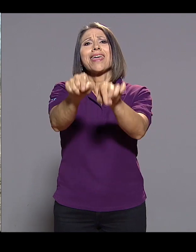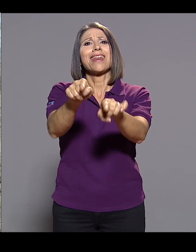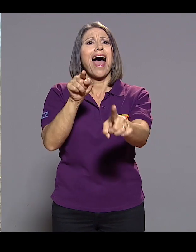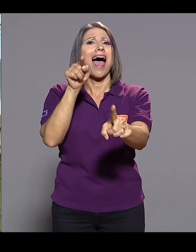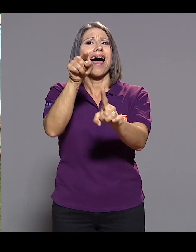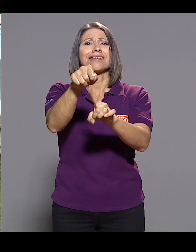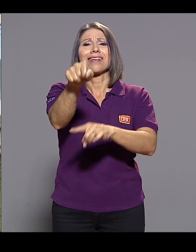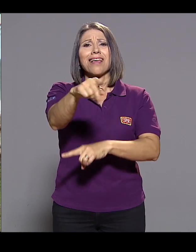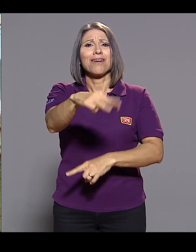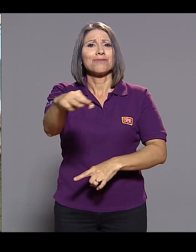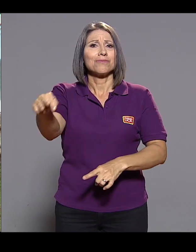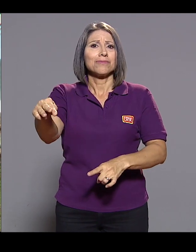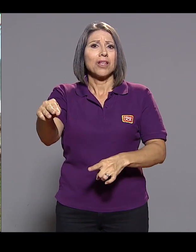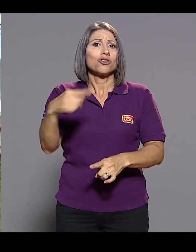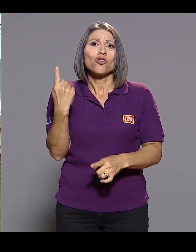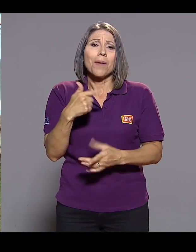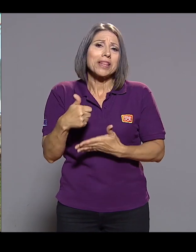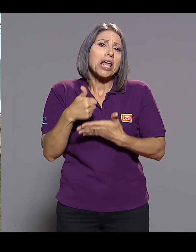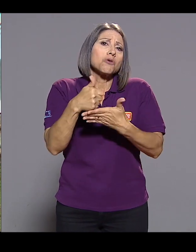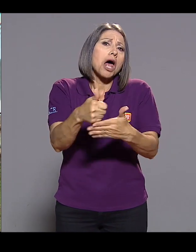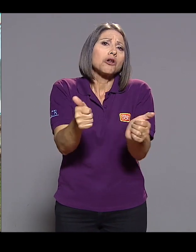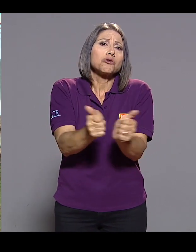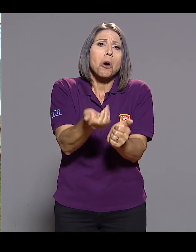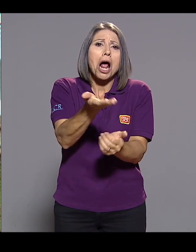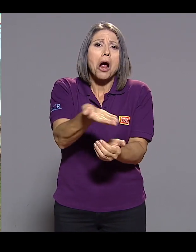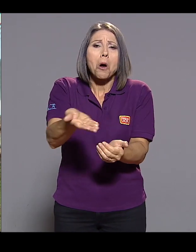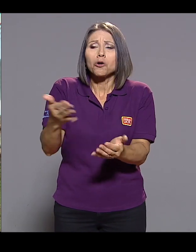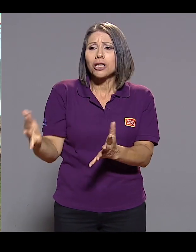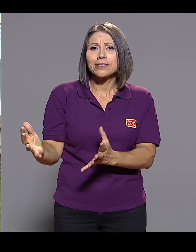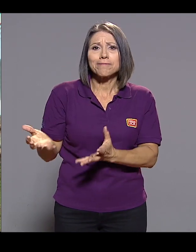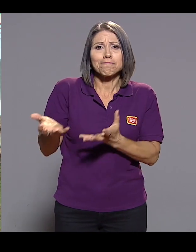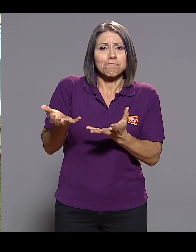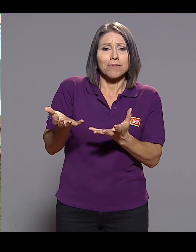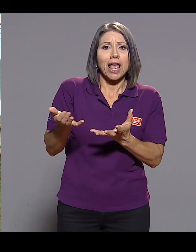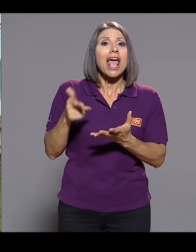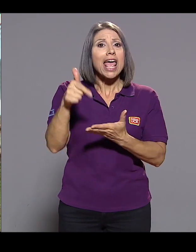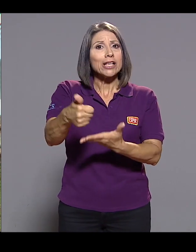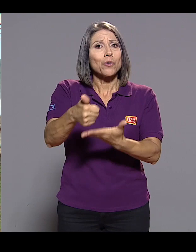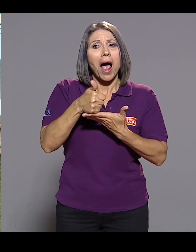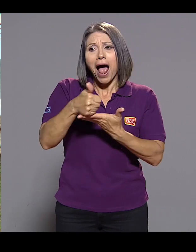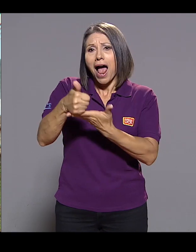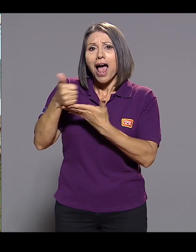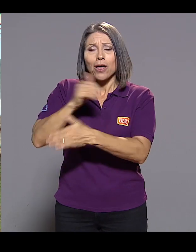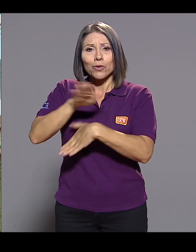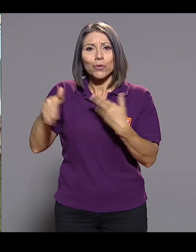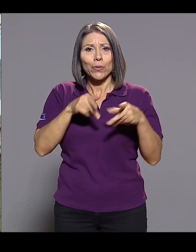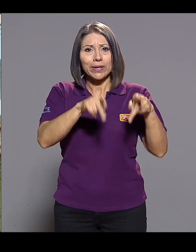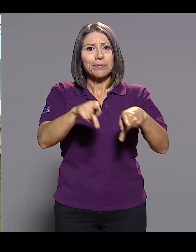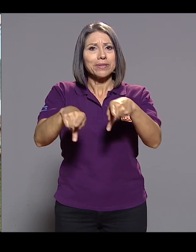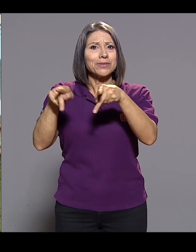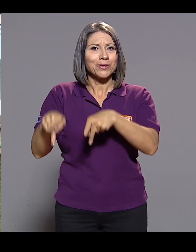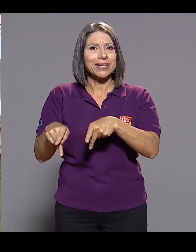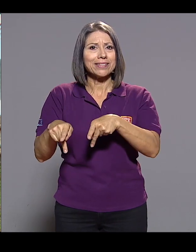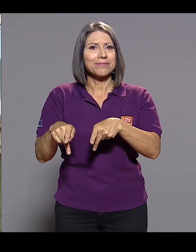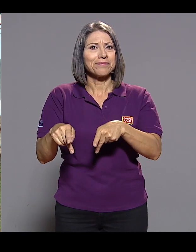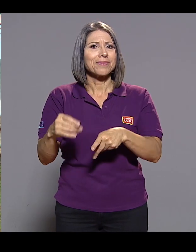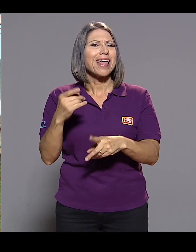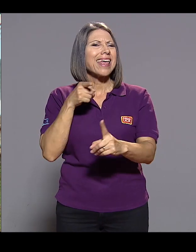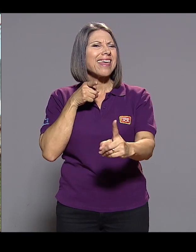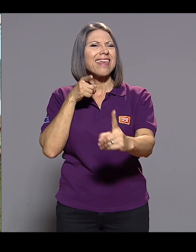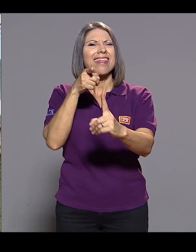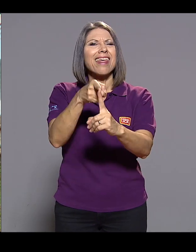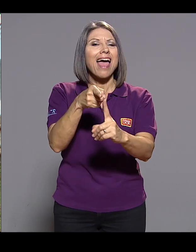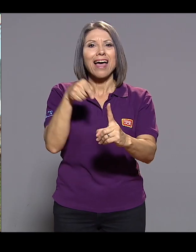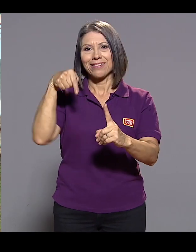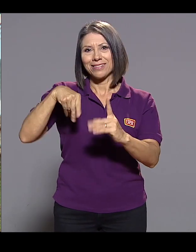más ayudarle a cargar la tabla o el waveski o su equipo, ¿verdad? Entonces eso nos ayuda a todos en realidad y pues la idea es